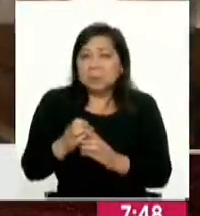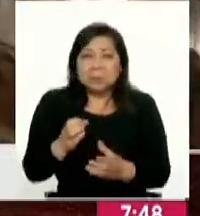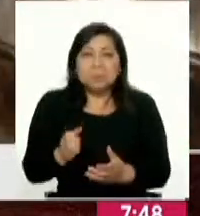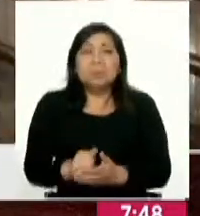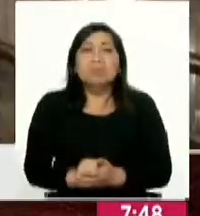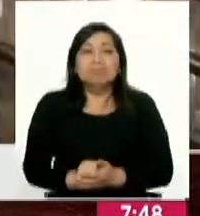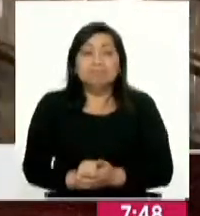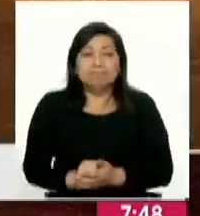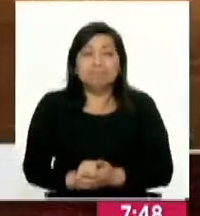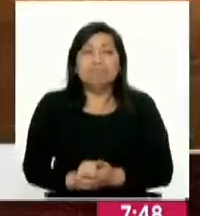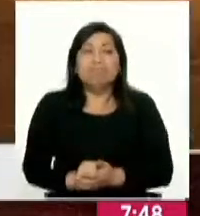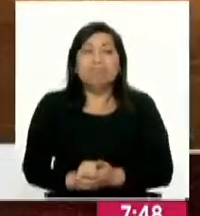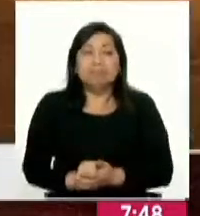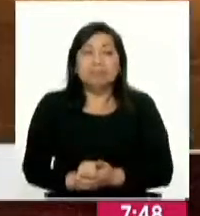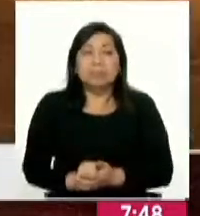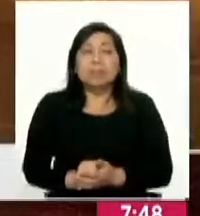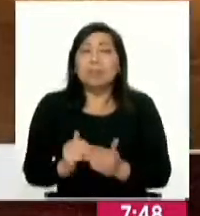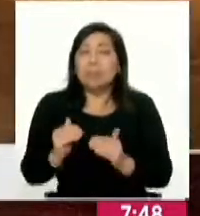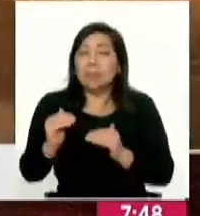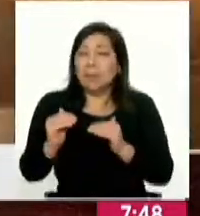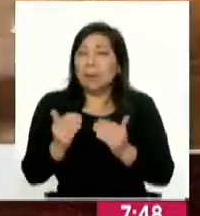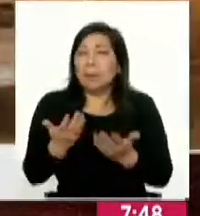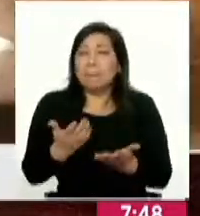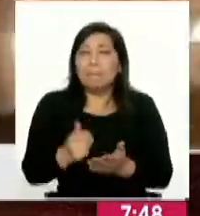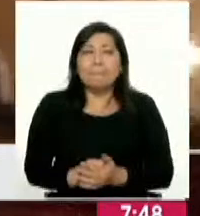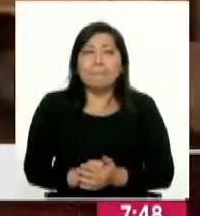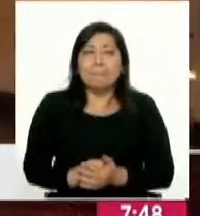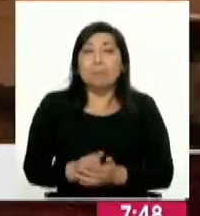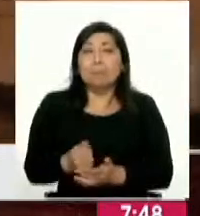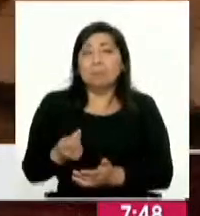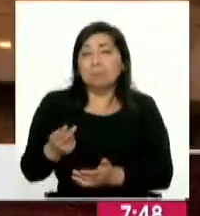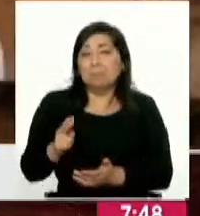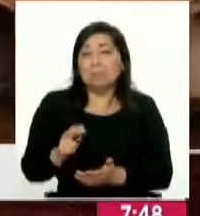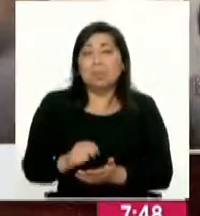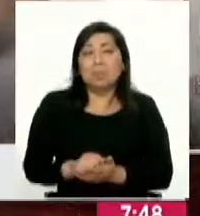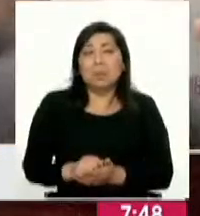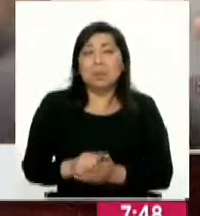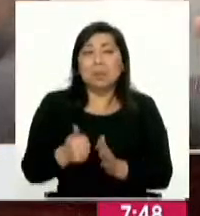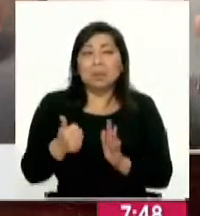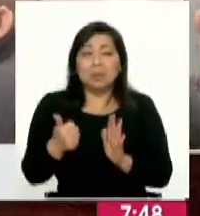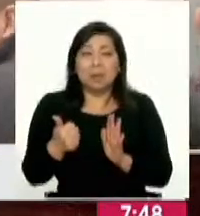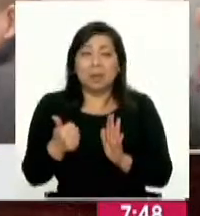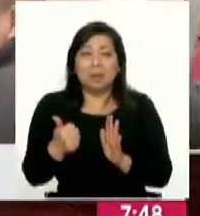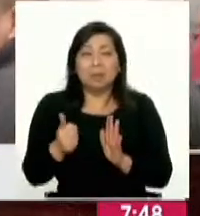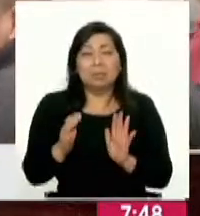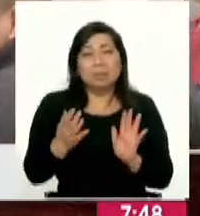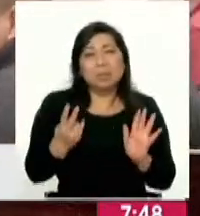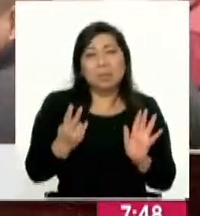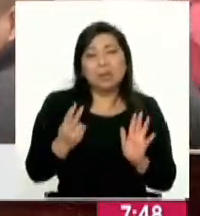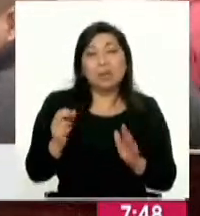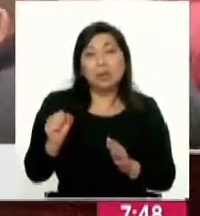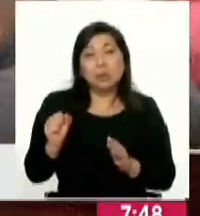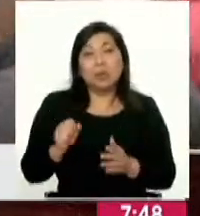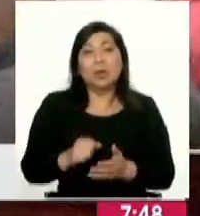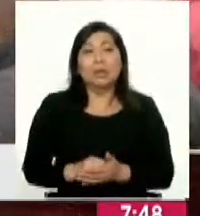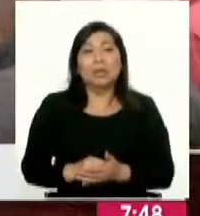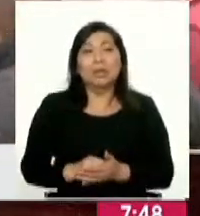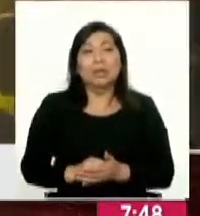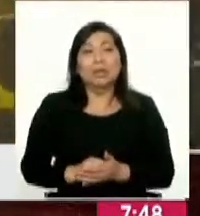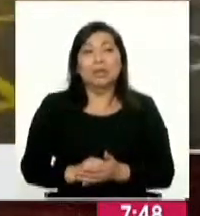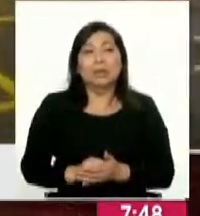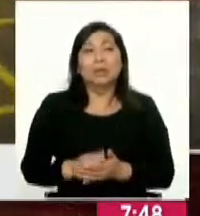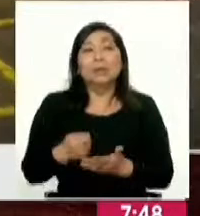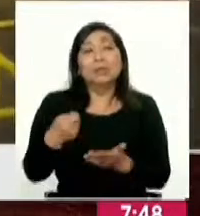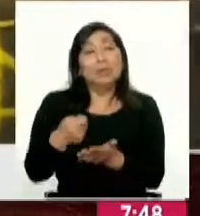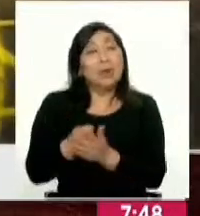paradigma de lo que debería ser pero estamos más o menos en el doble sería entre 6-7 soles si no estuviera